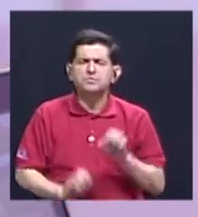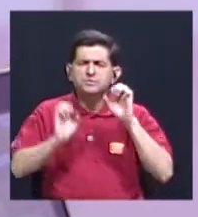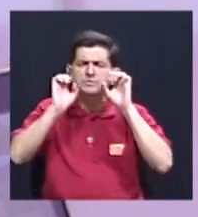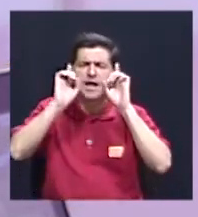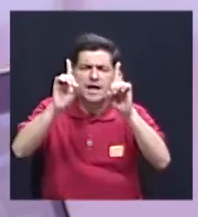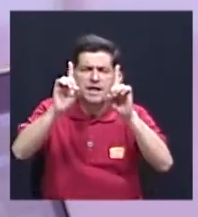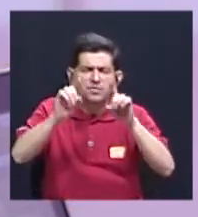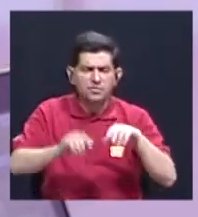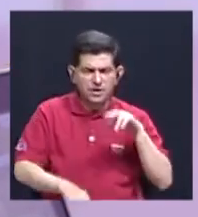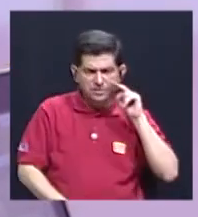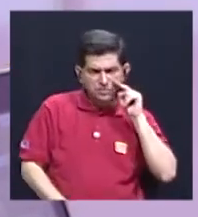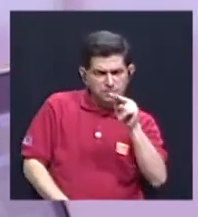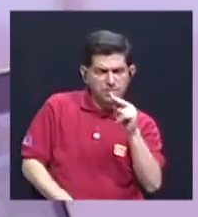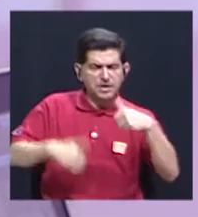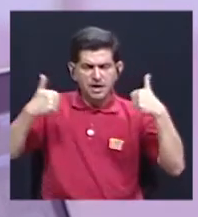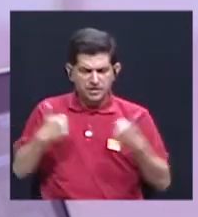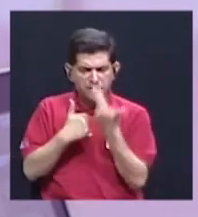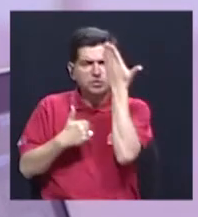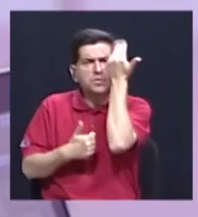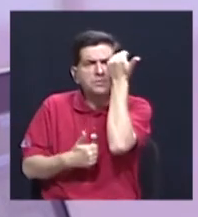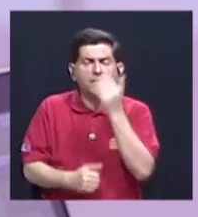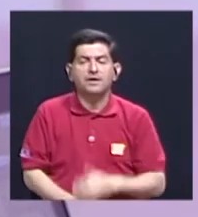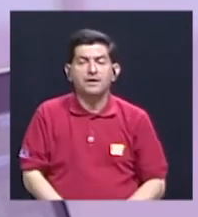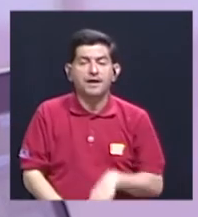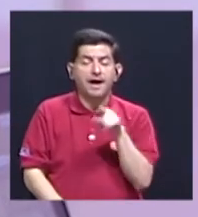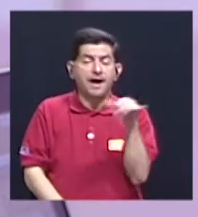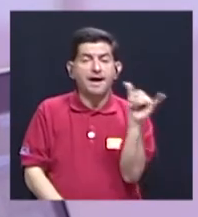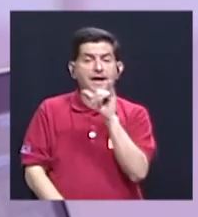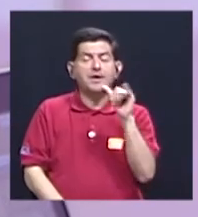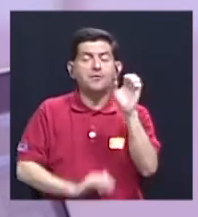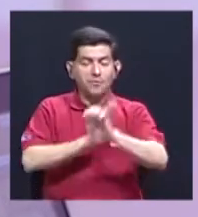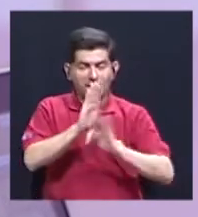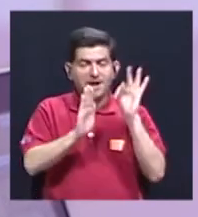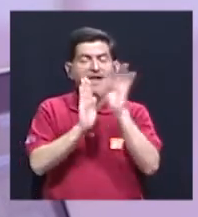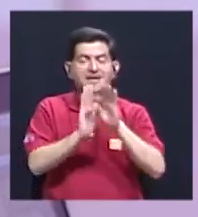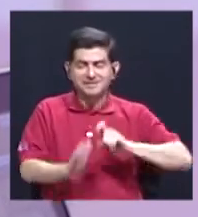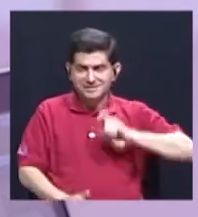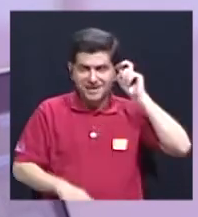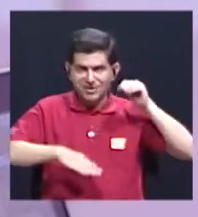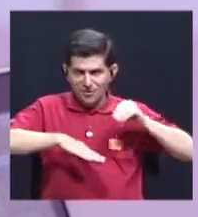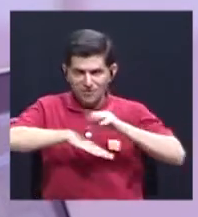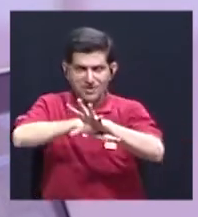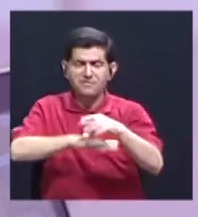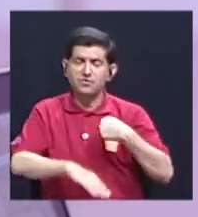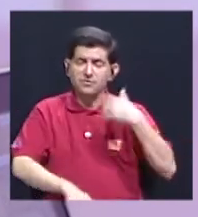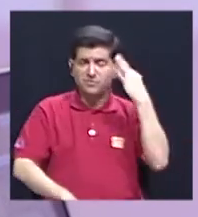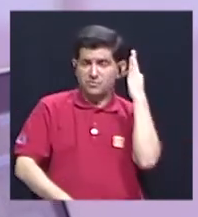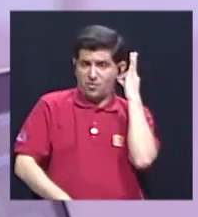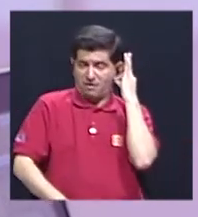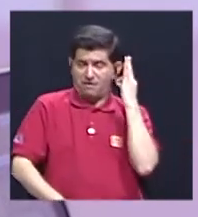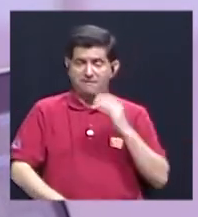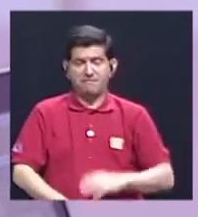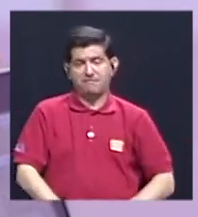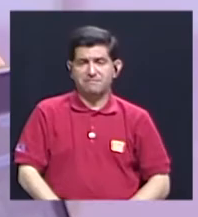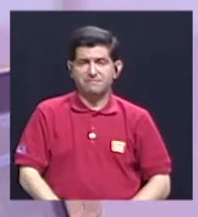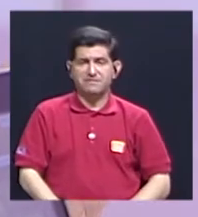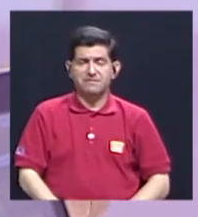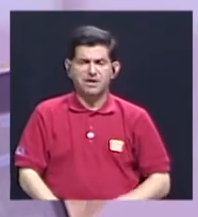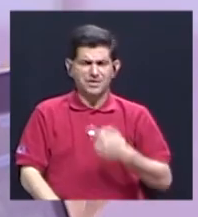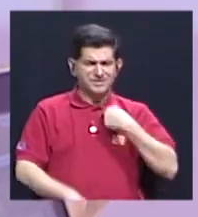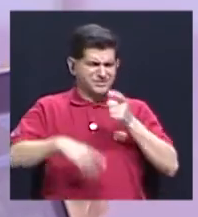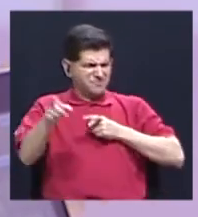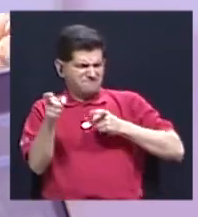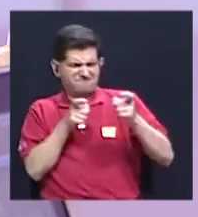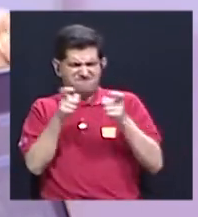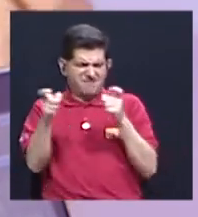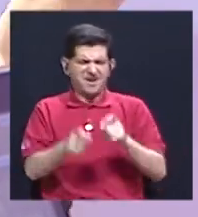un reto? Bueno, por ahí pasan también los estereotipos de género. Si soy una muchacha, ¿cómo manejo